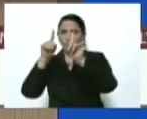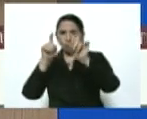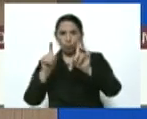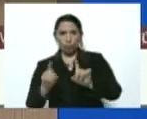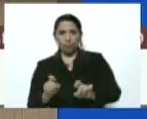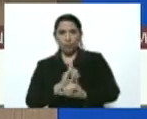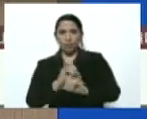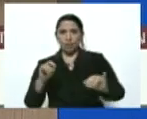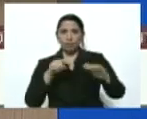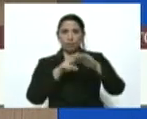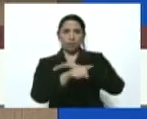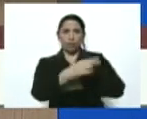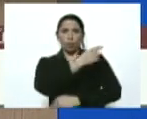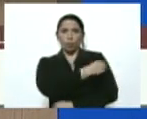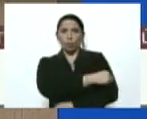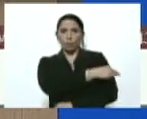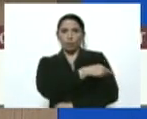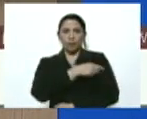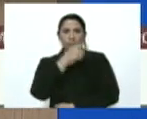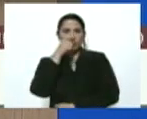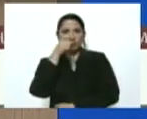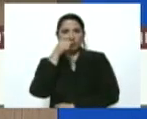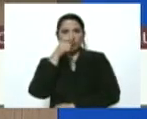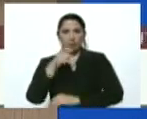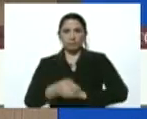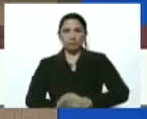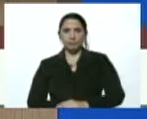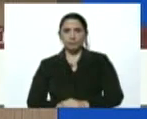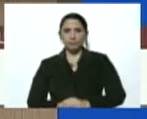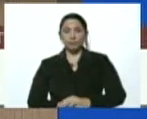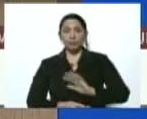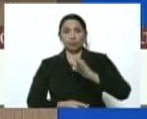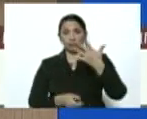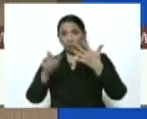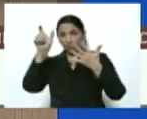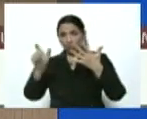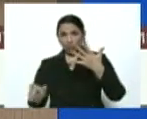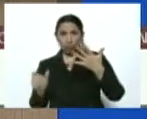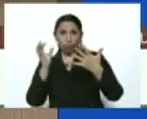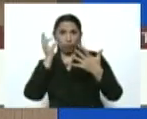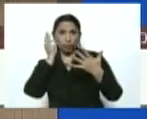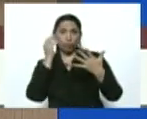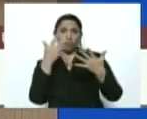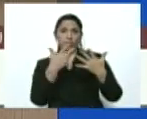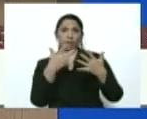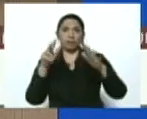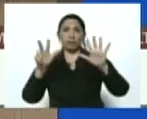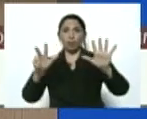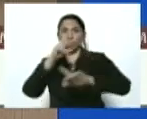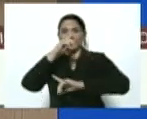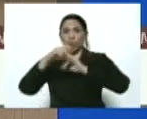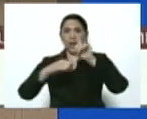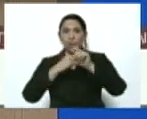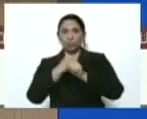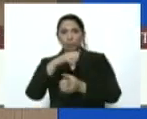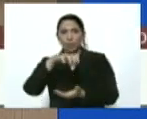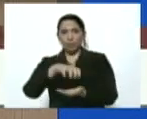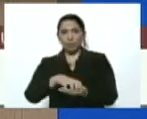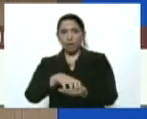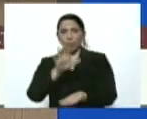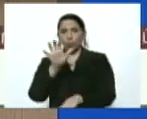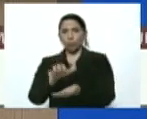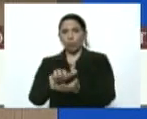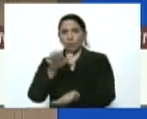ingresado a un hospital centinela. El quinto caso es una mujer de 38 años de edad, del Estado Nueva